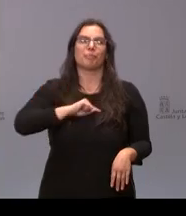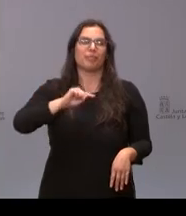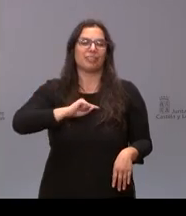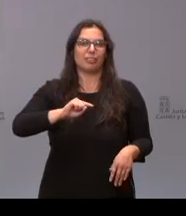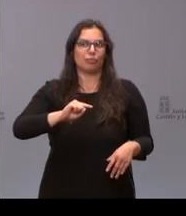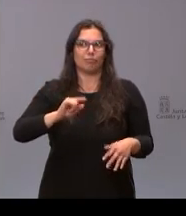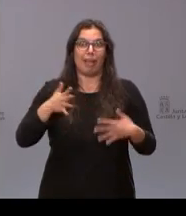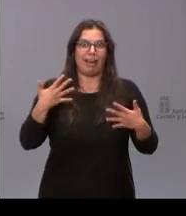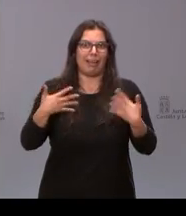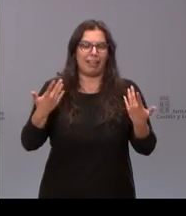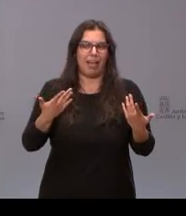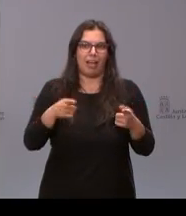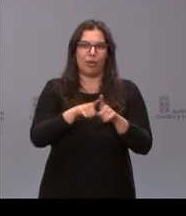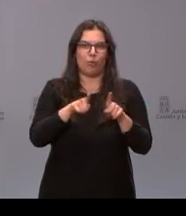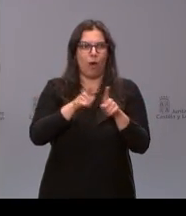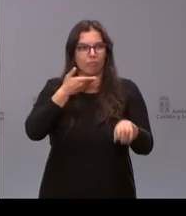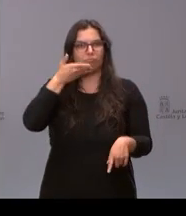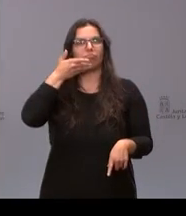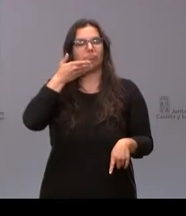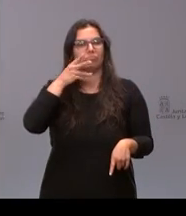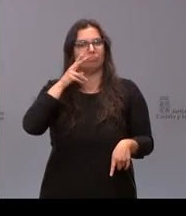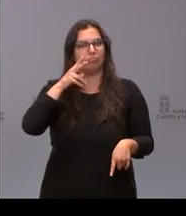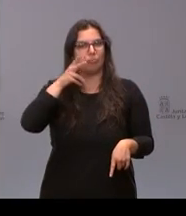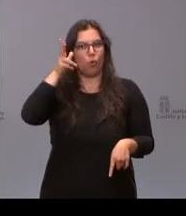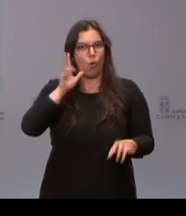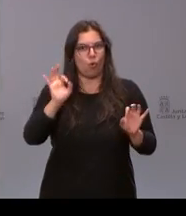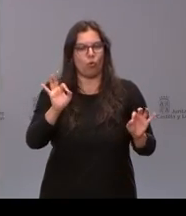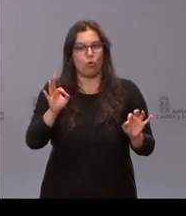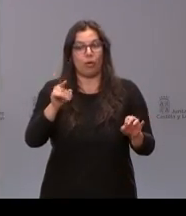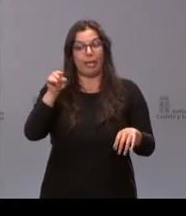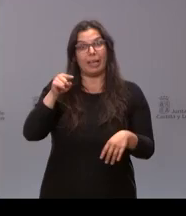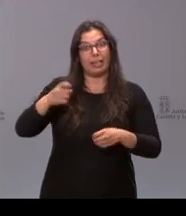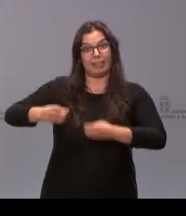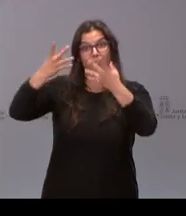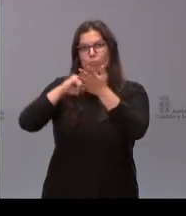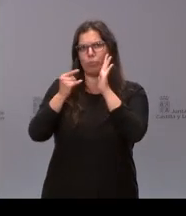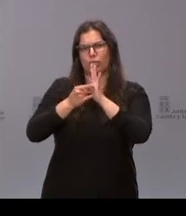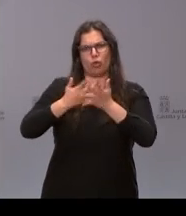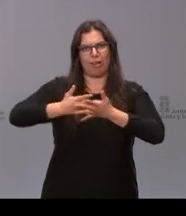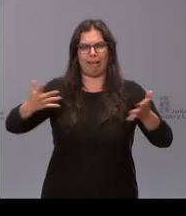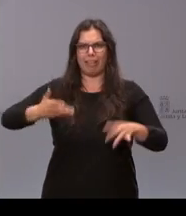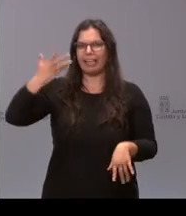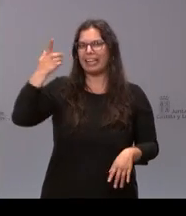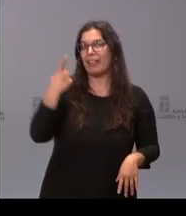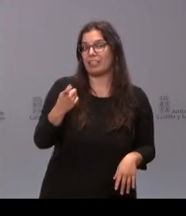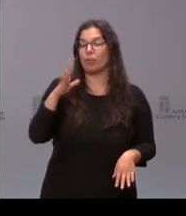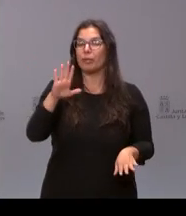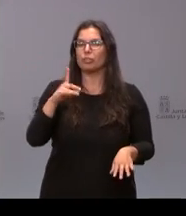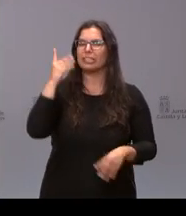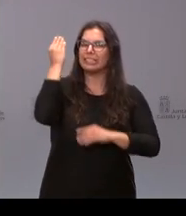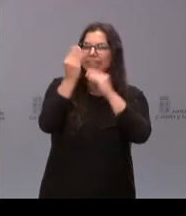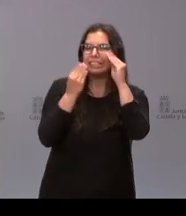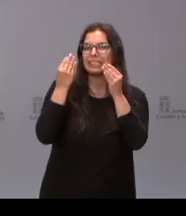que eso supone esto es un proyecto muy grande y muy necesario pero yo siempre he pensado